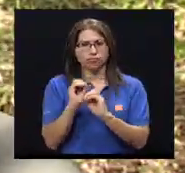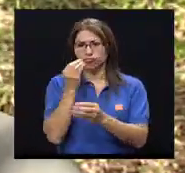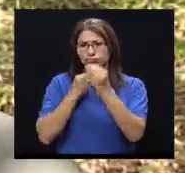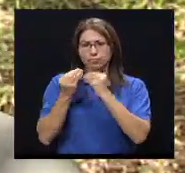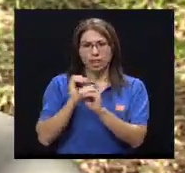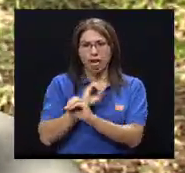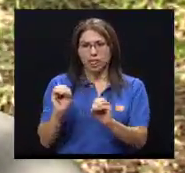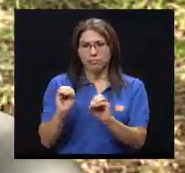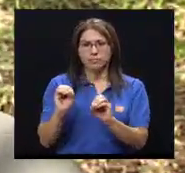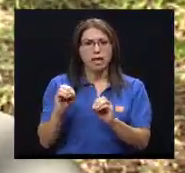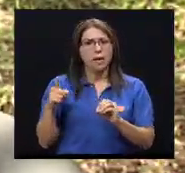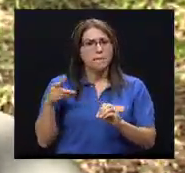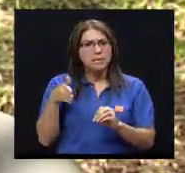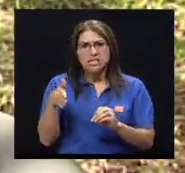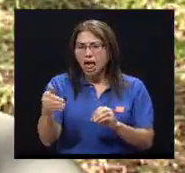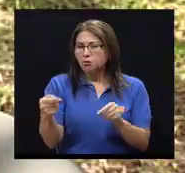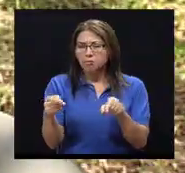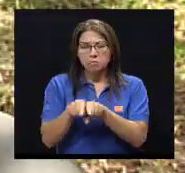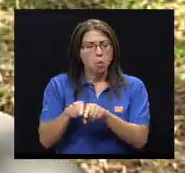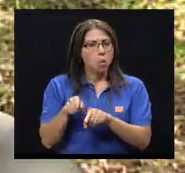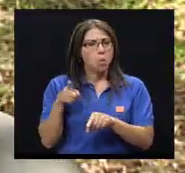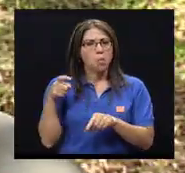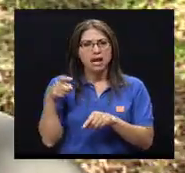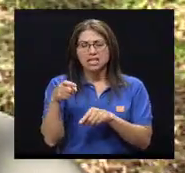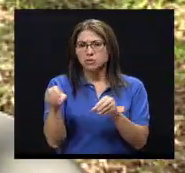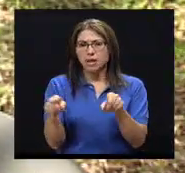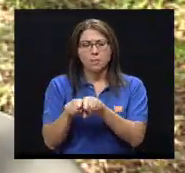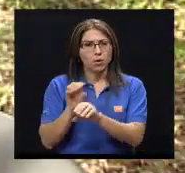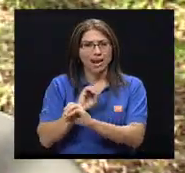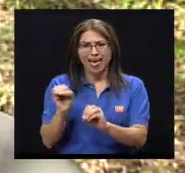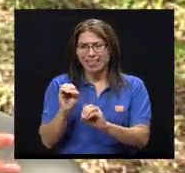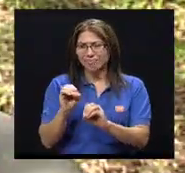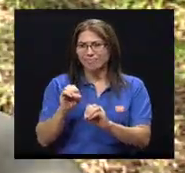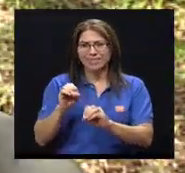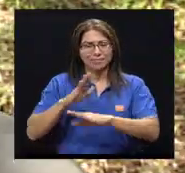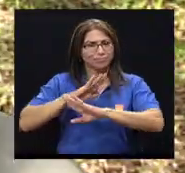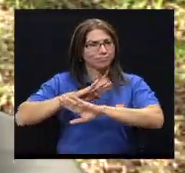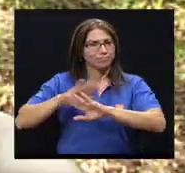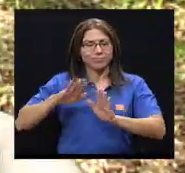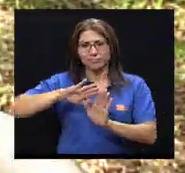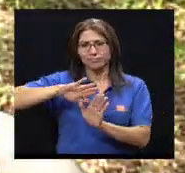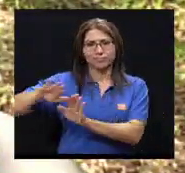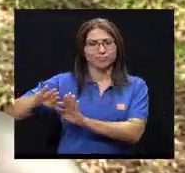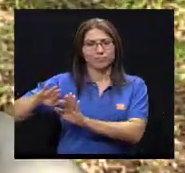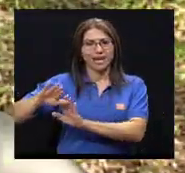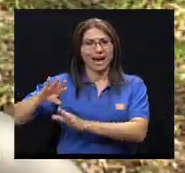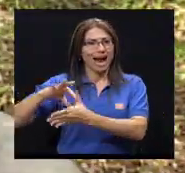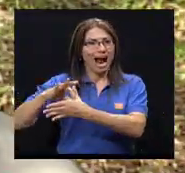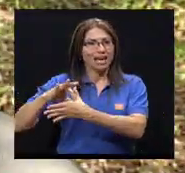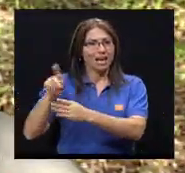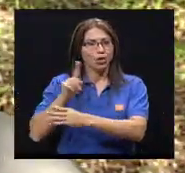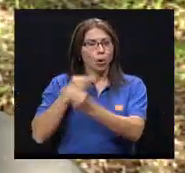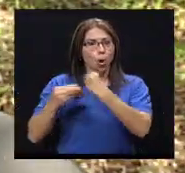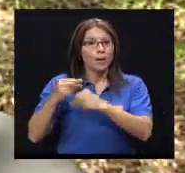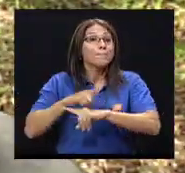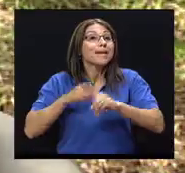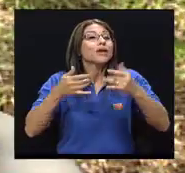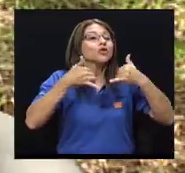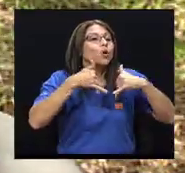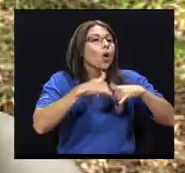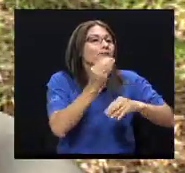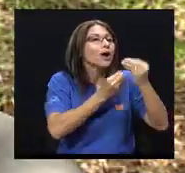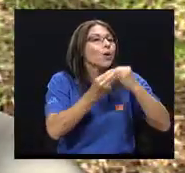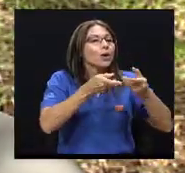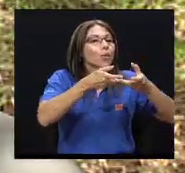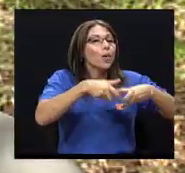inclusive los mariscos, pescados y productos del mar, también todavía incluyen huevo y leche. Luego